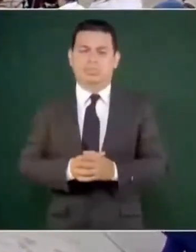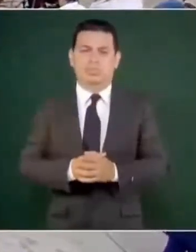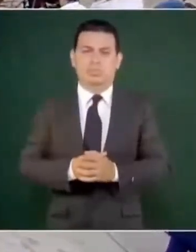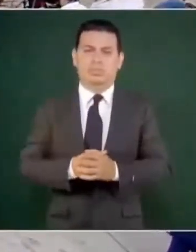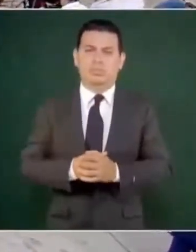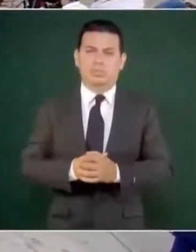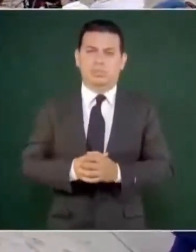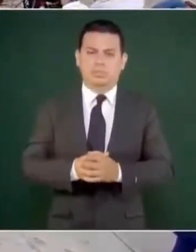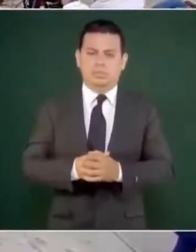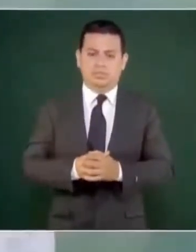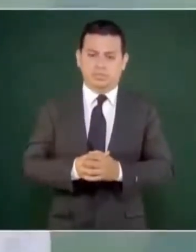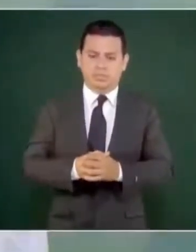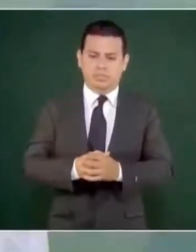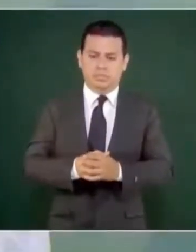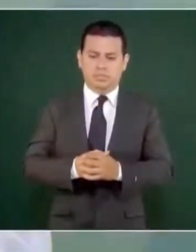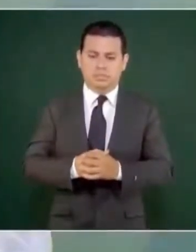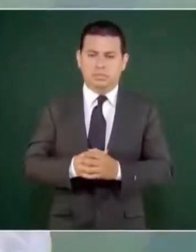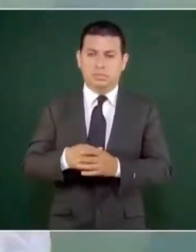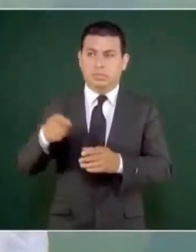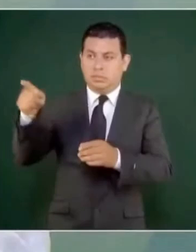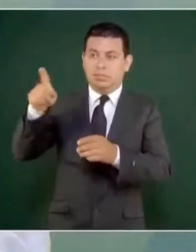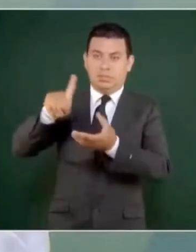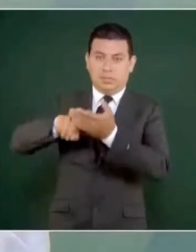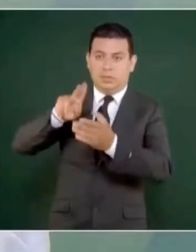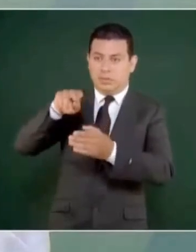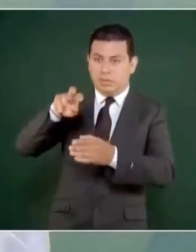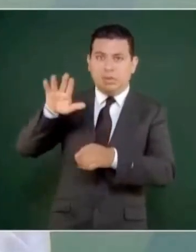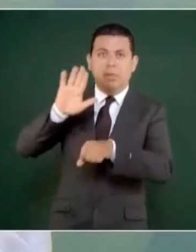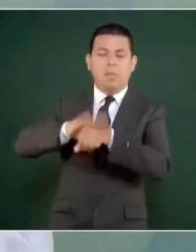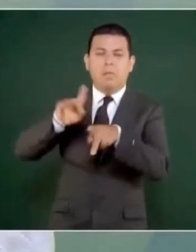es el más premiado de los periodistas del mundo.